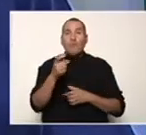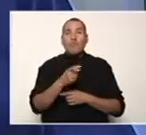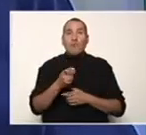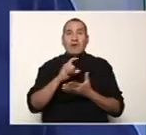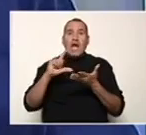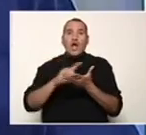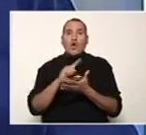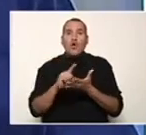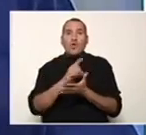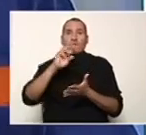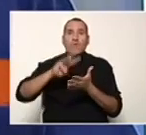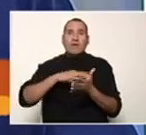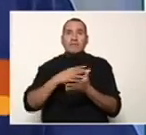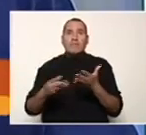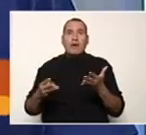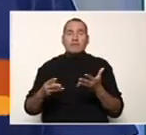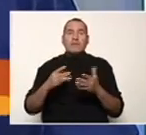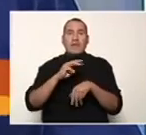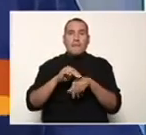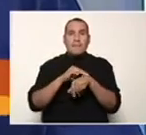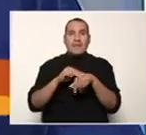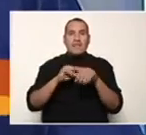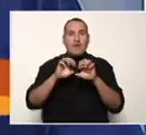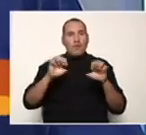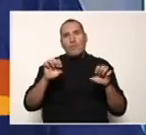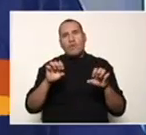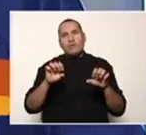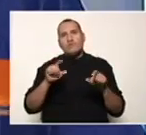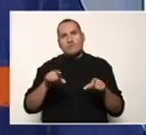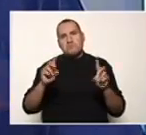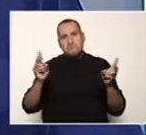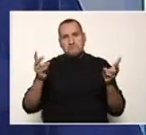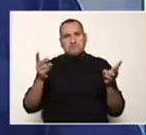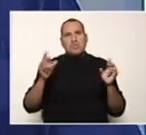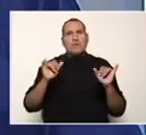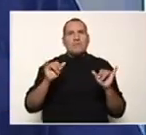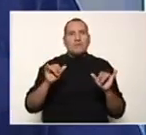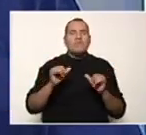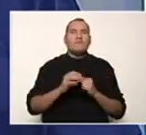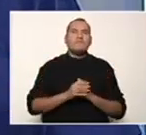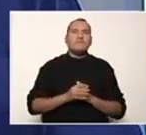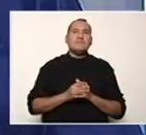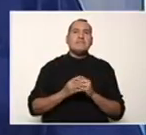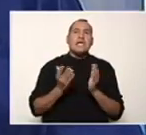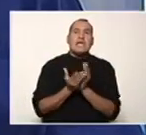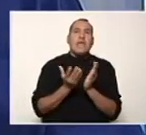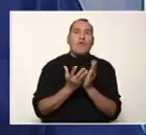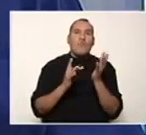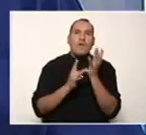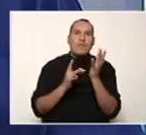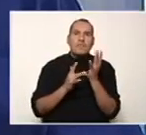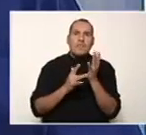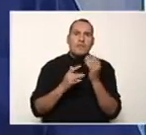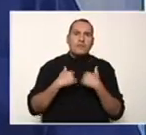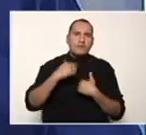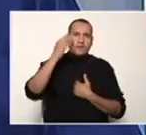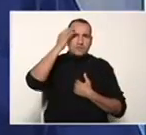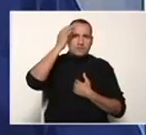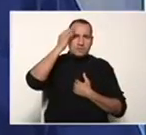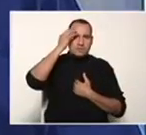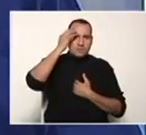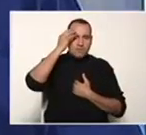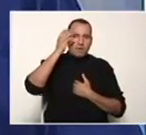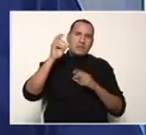los libros de colección Bicentenario sobre estos temas. Y en las escuelas técnicas pueden contextualizar estos